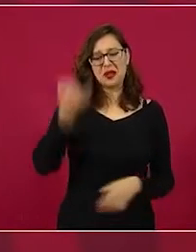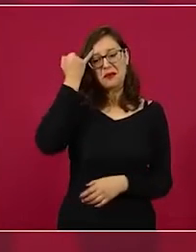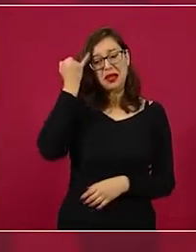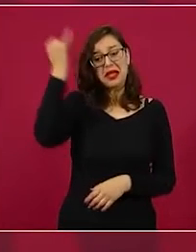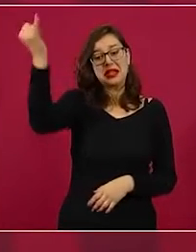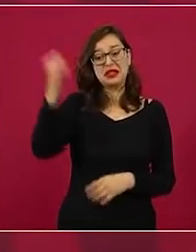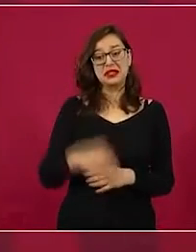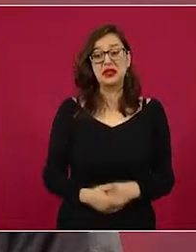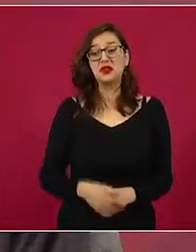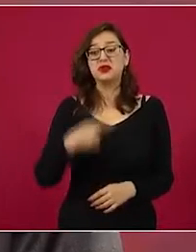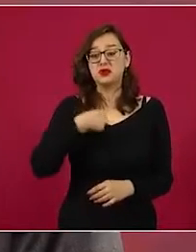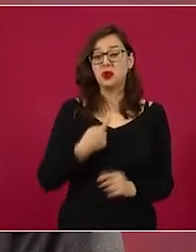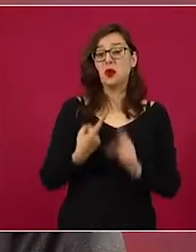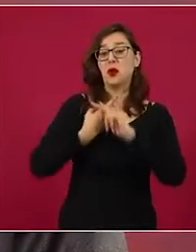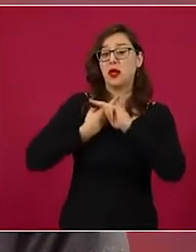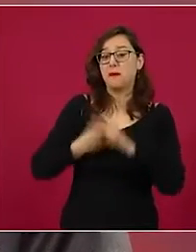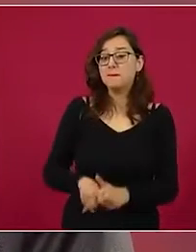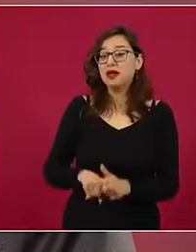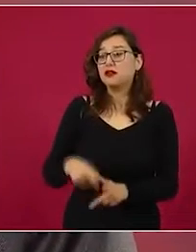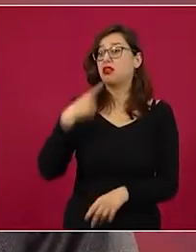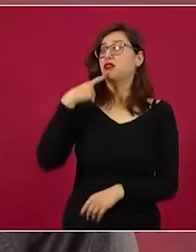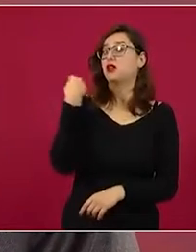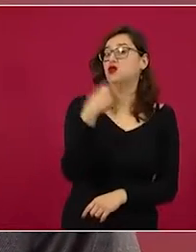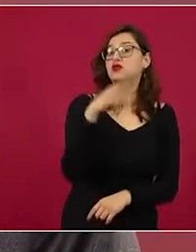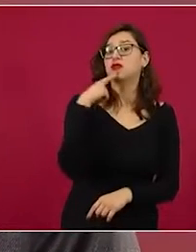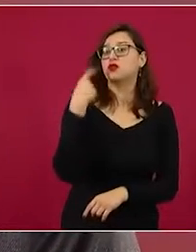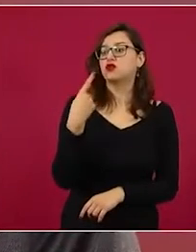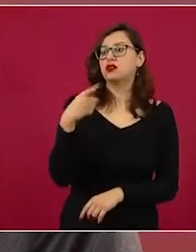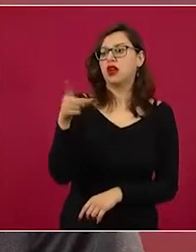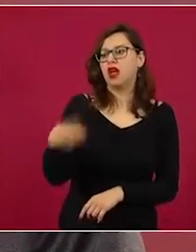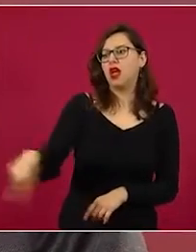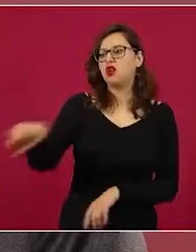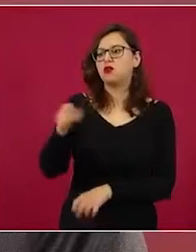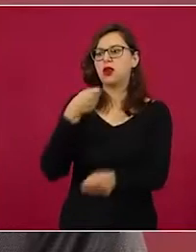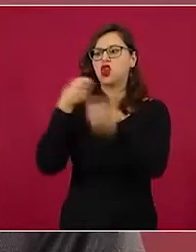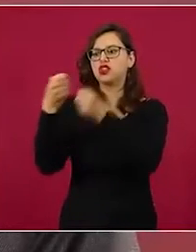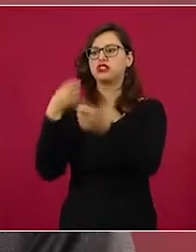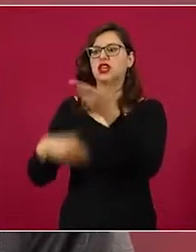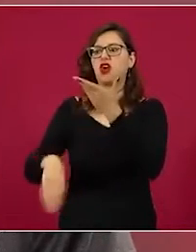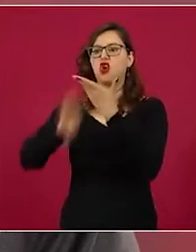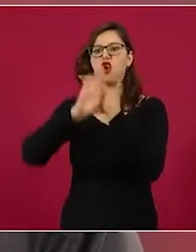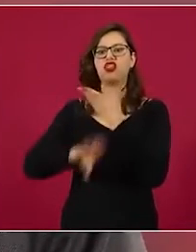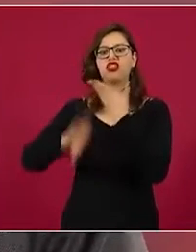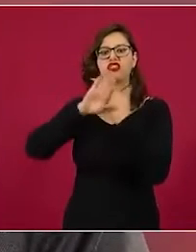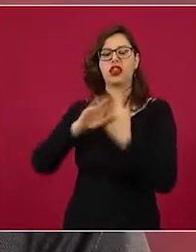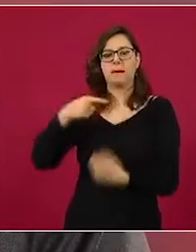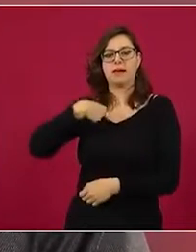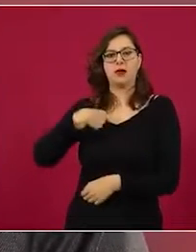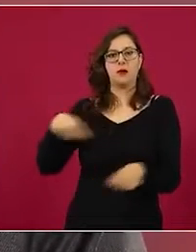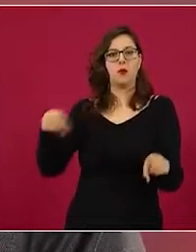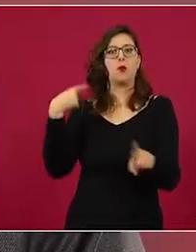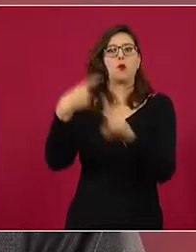a los que me calumnen, pues no tendría tiempo para gobernar.